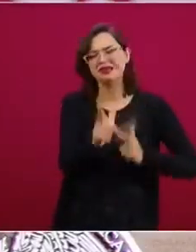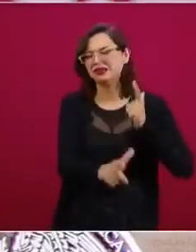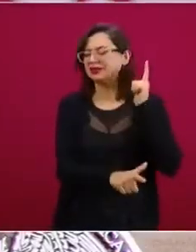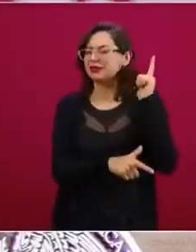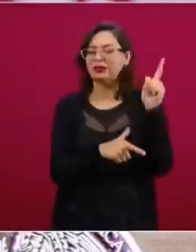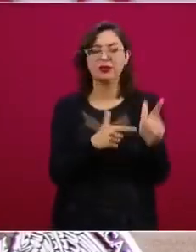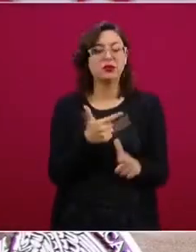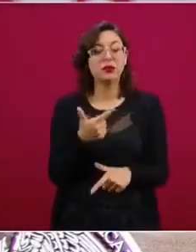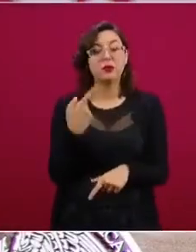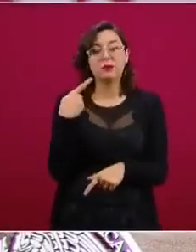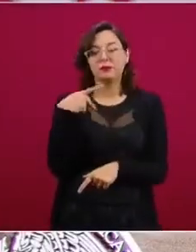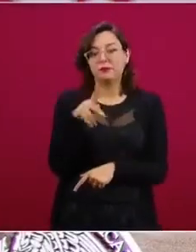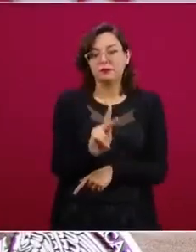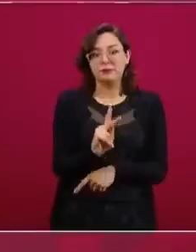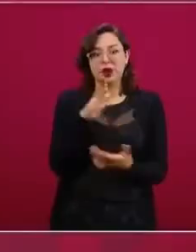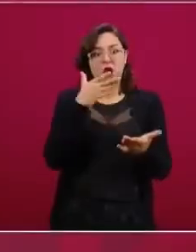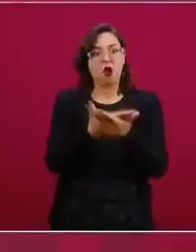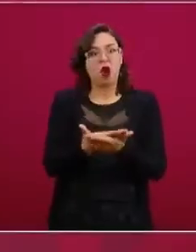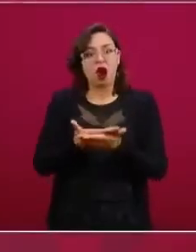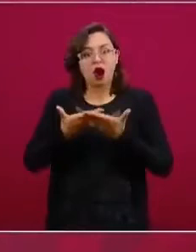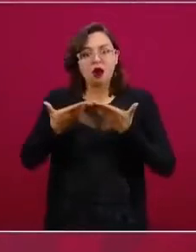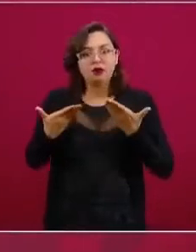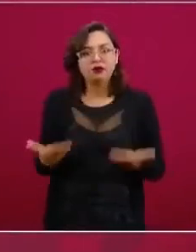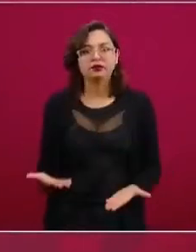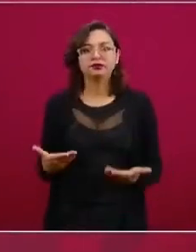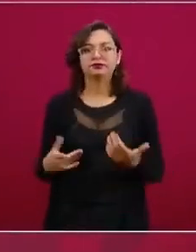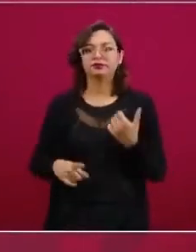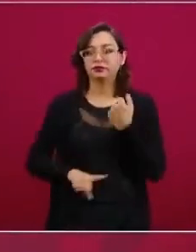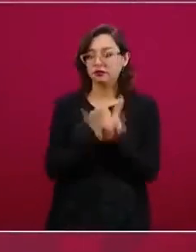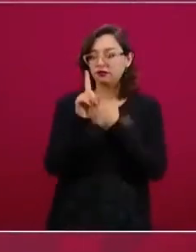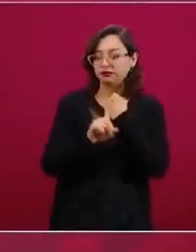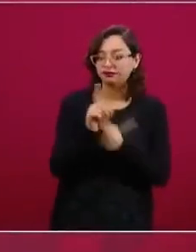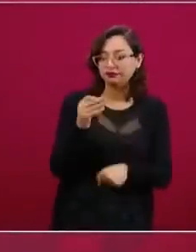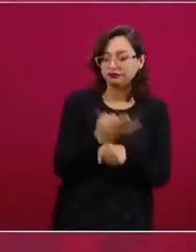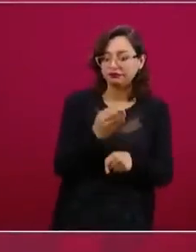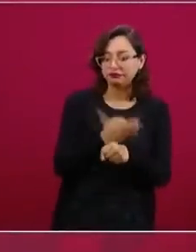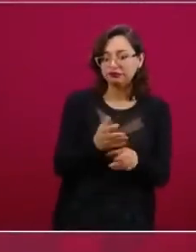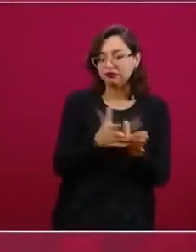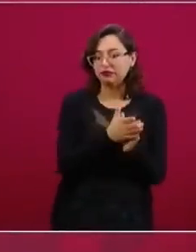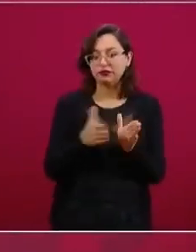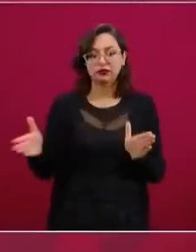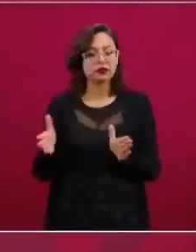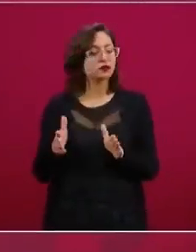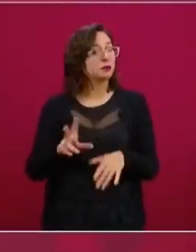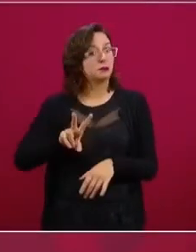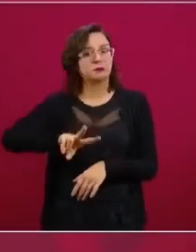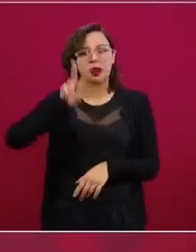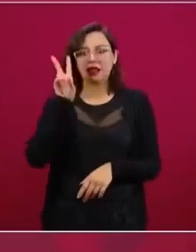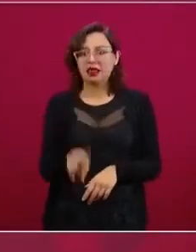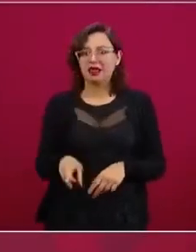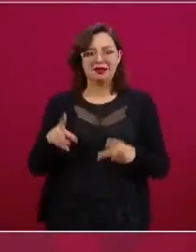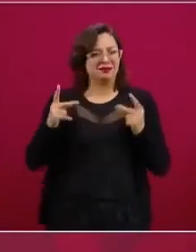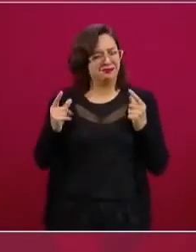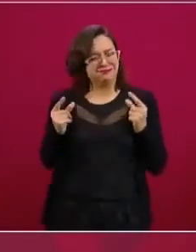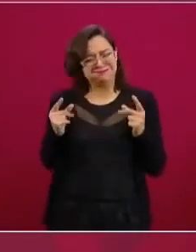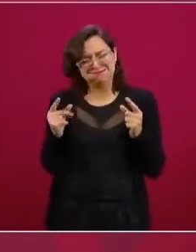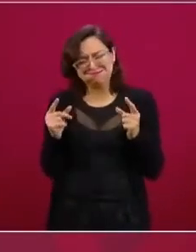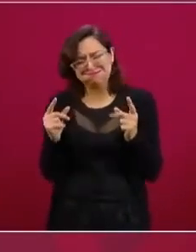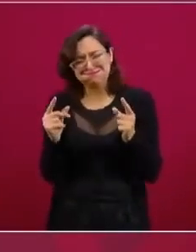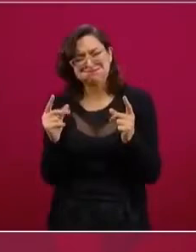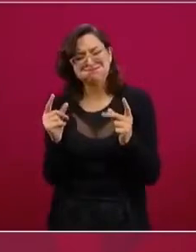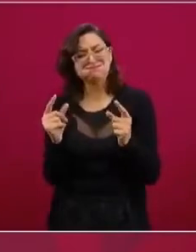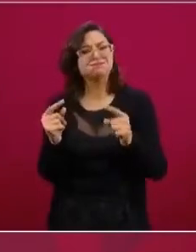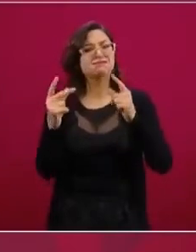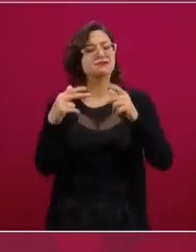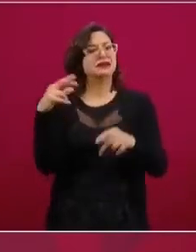a una marcha de verdad intensísima para